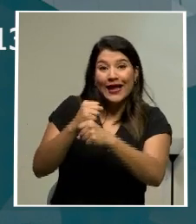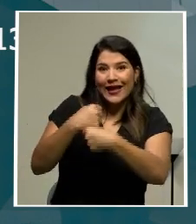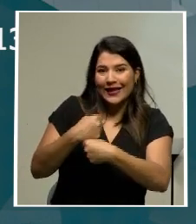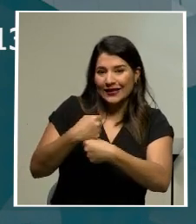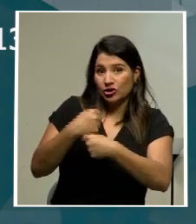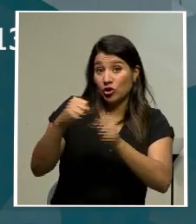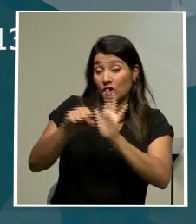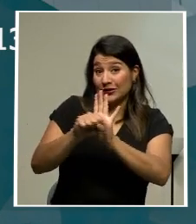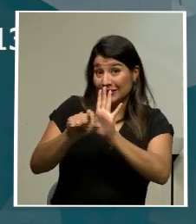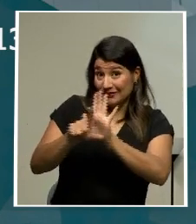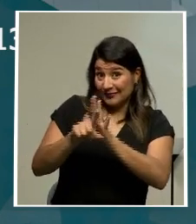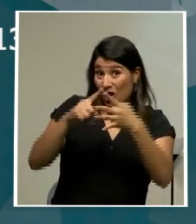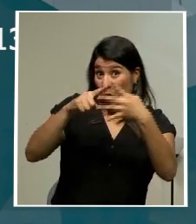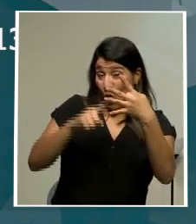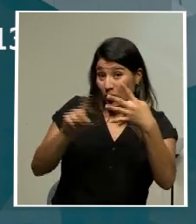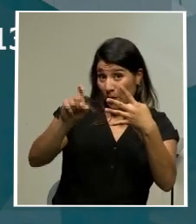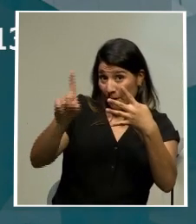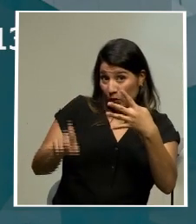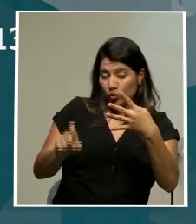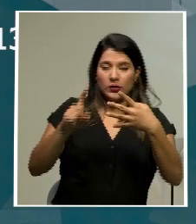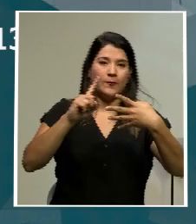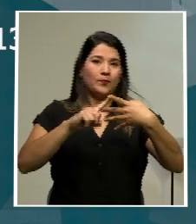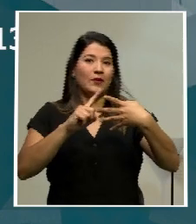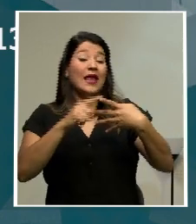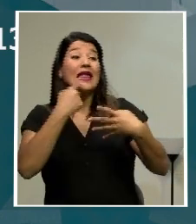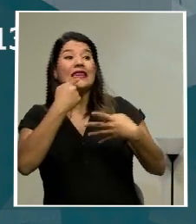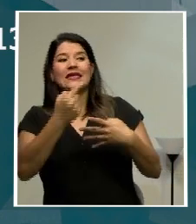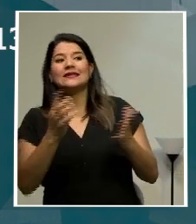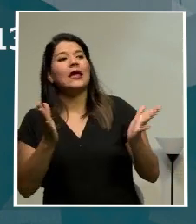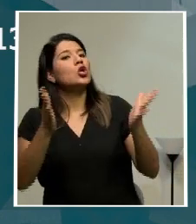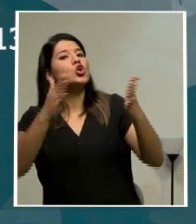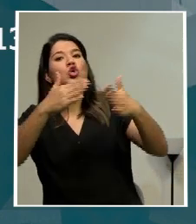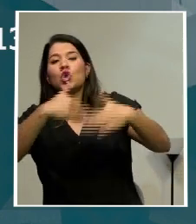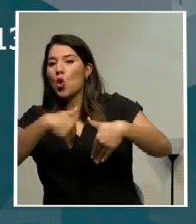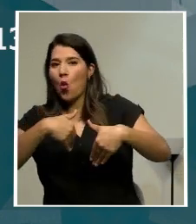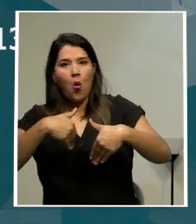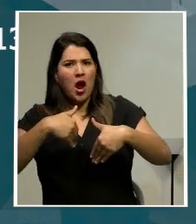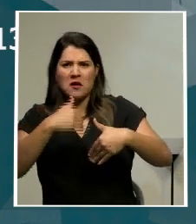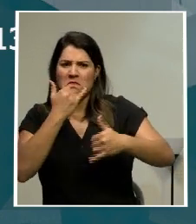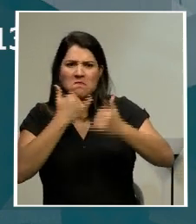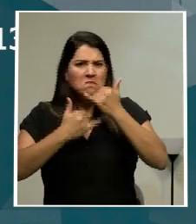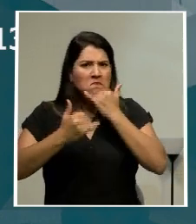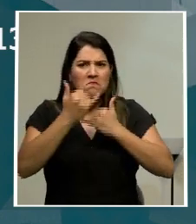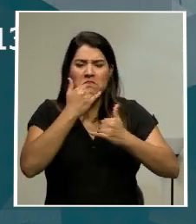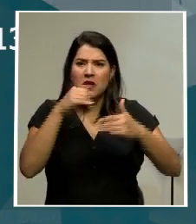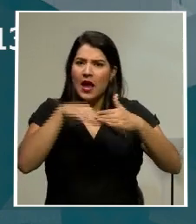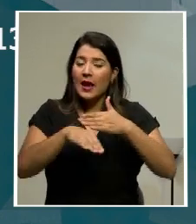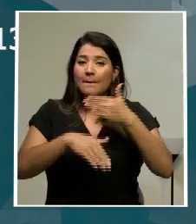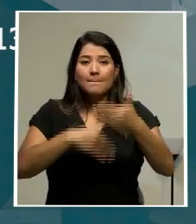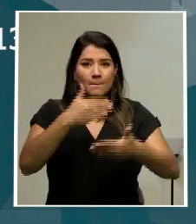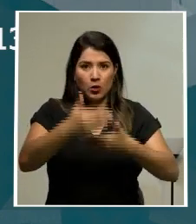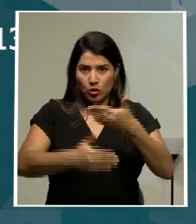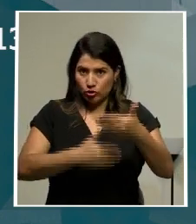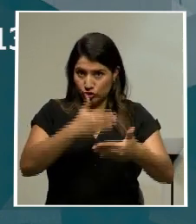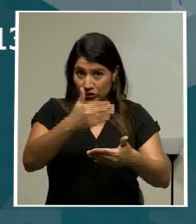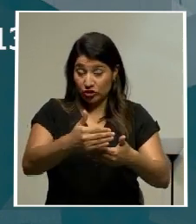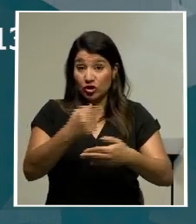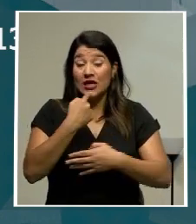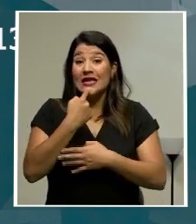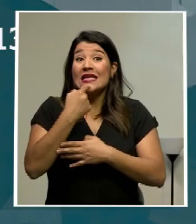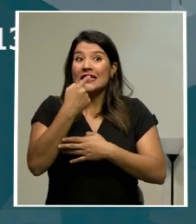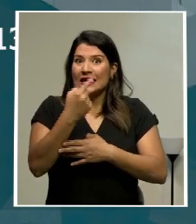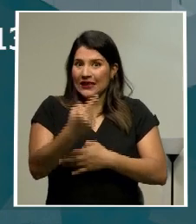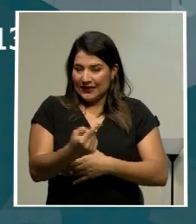procedimiento. Se dice que por unanimidad no se encuentran los vicios de procedimiento, según lo que dice la